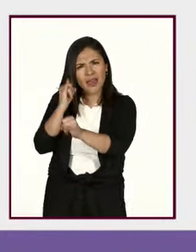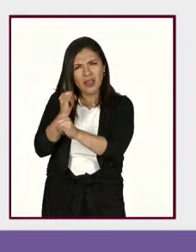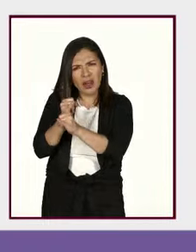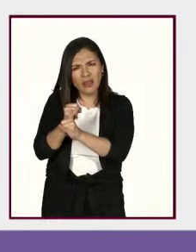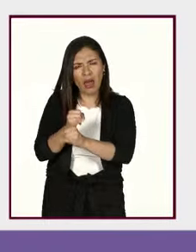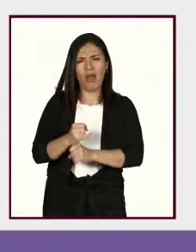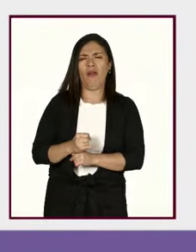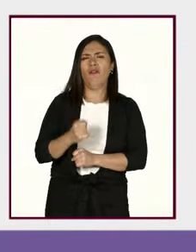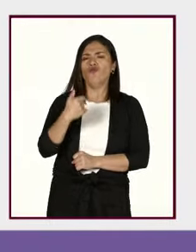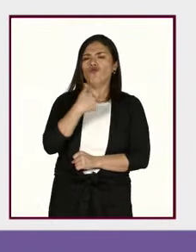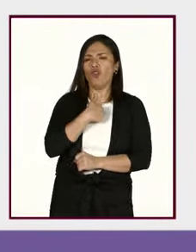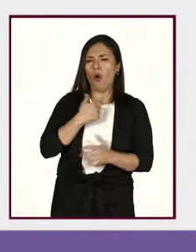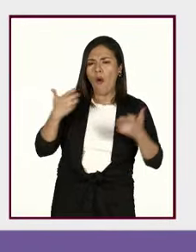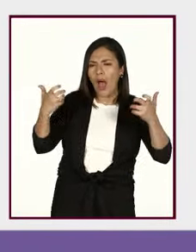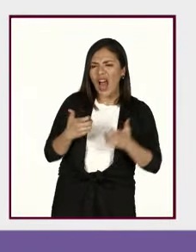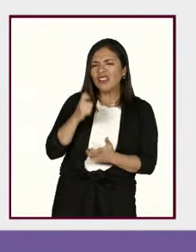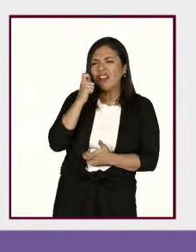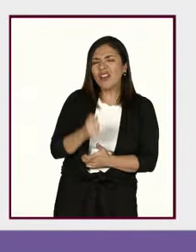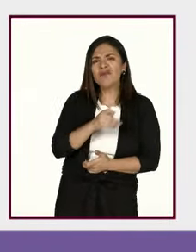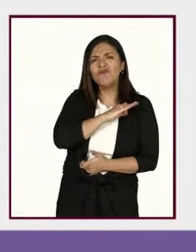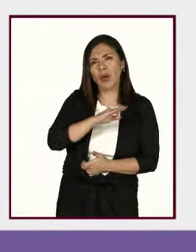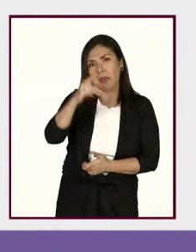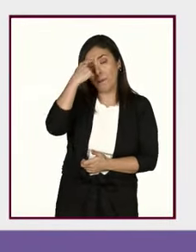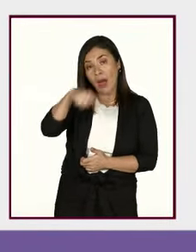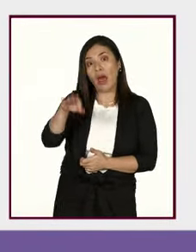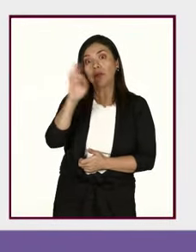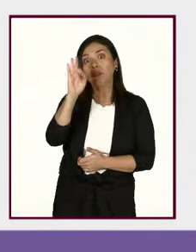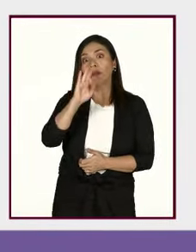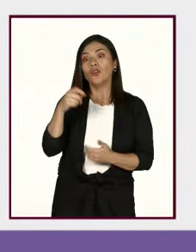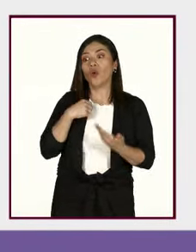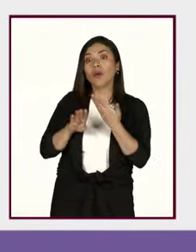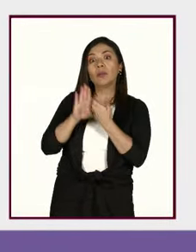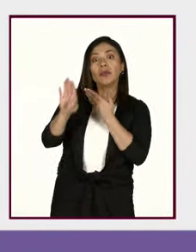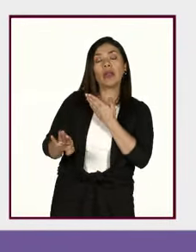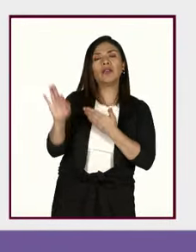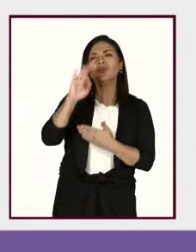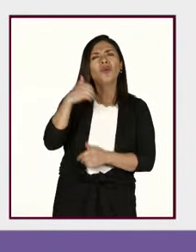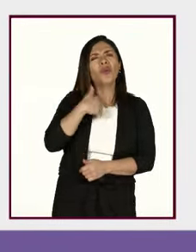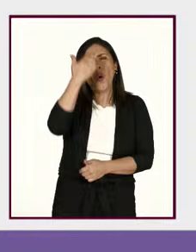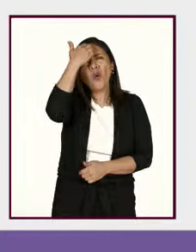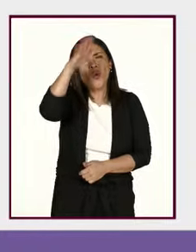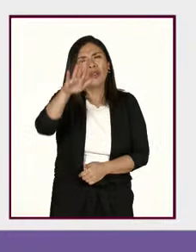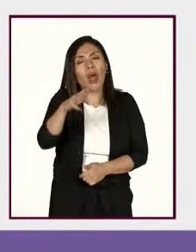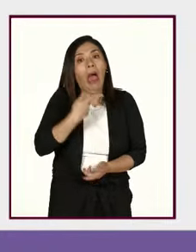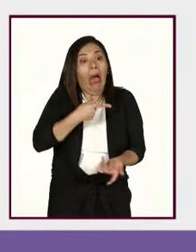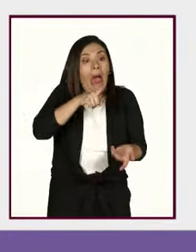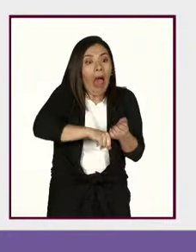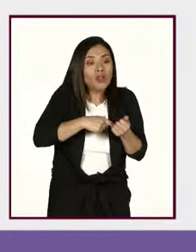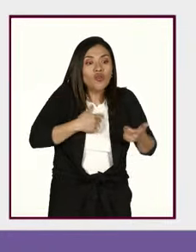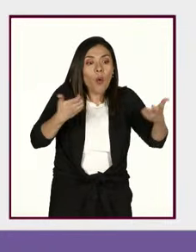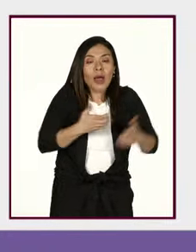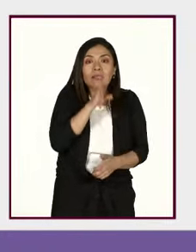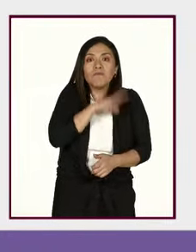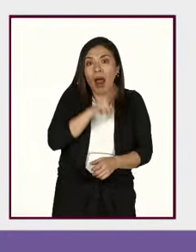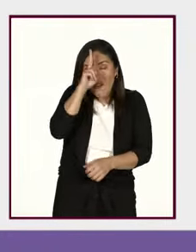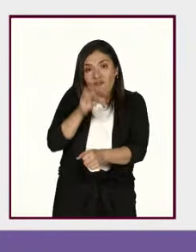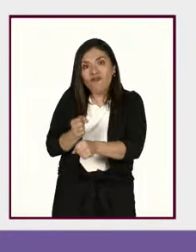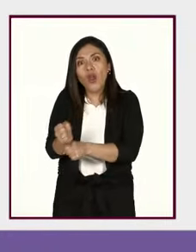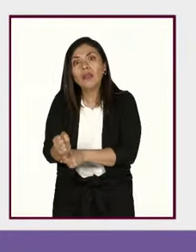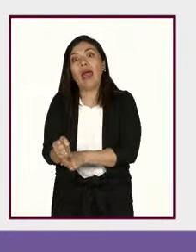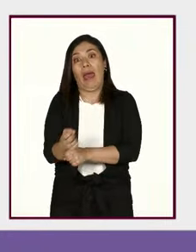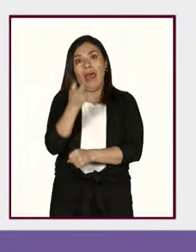que podemos hacer o recaer sin siquiera conocer que estamos ejerciendo violencia? Porque también es importante